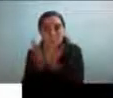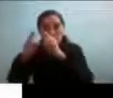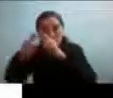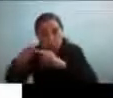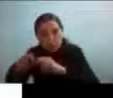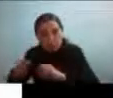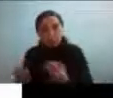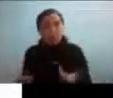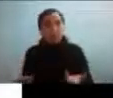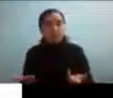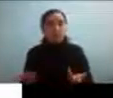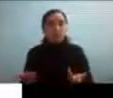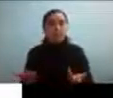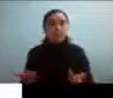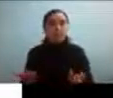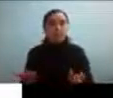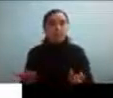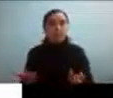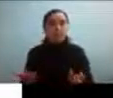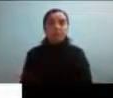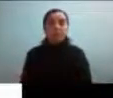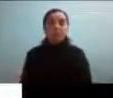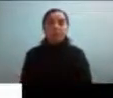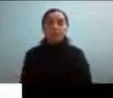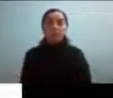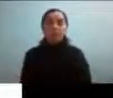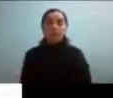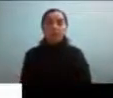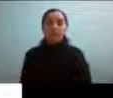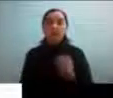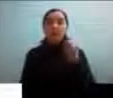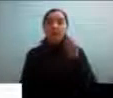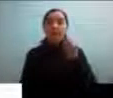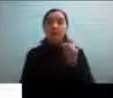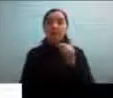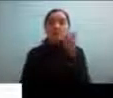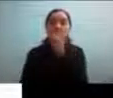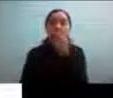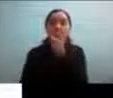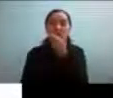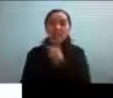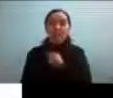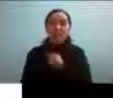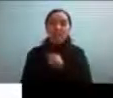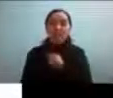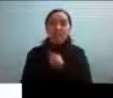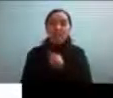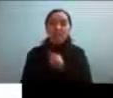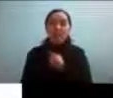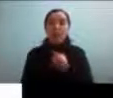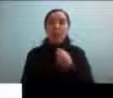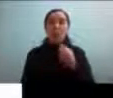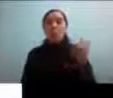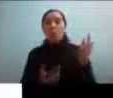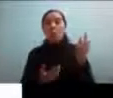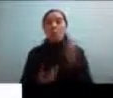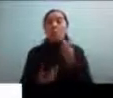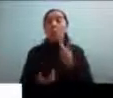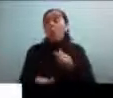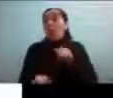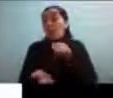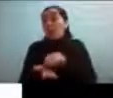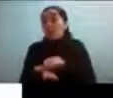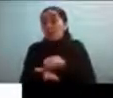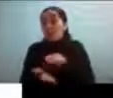finalmente y aquí puse un poco un chiste ¿cuánto pagaría un genetista para que una molécula de ADN le contara qué le